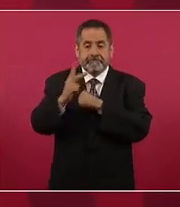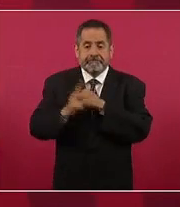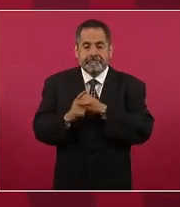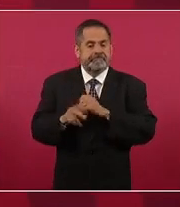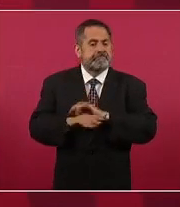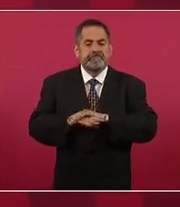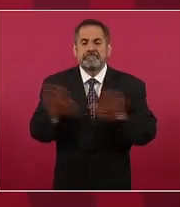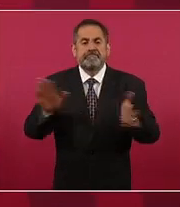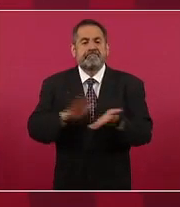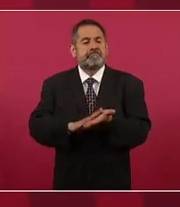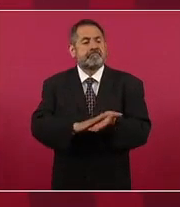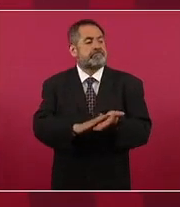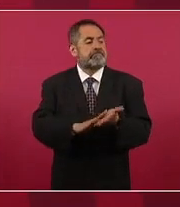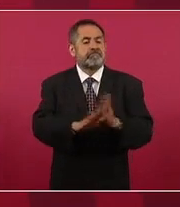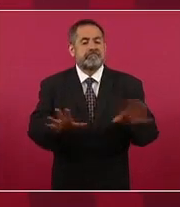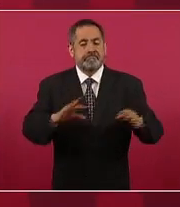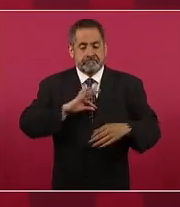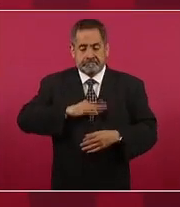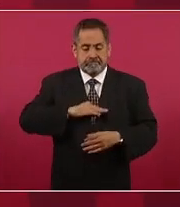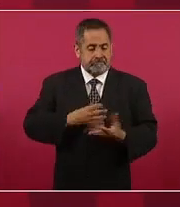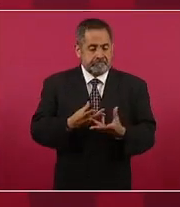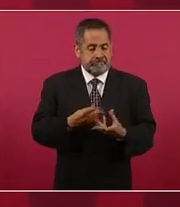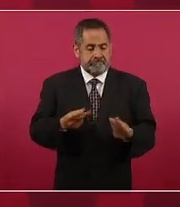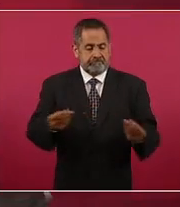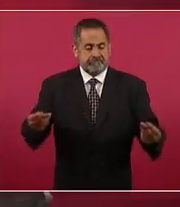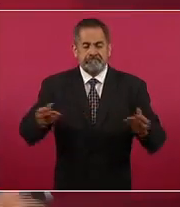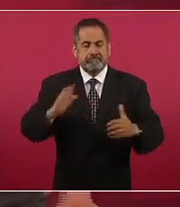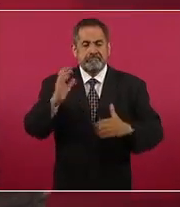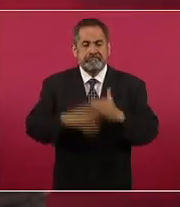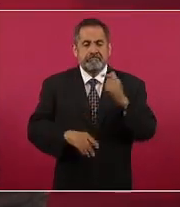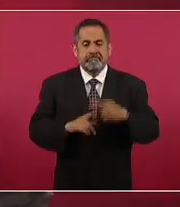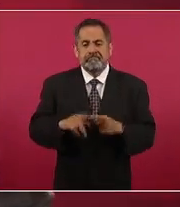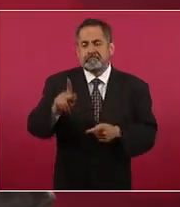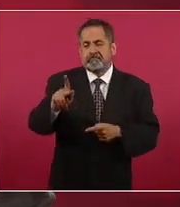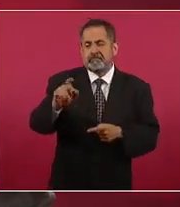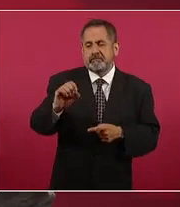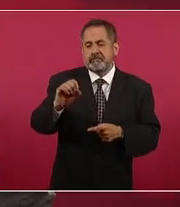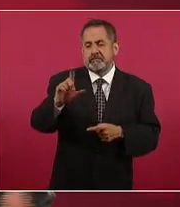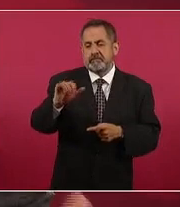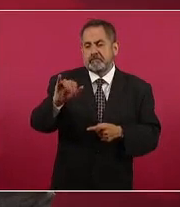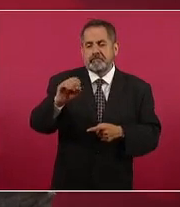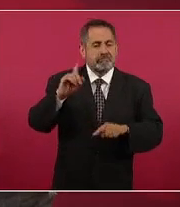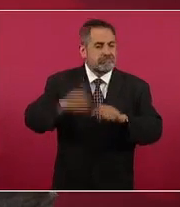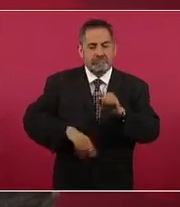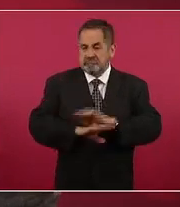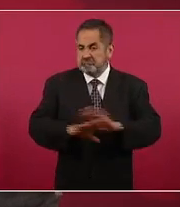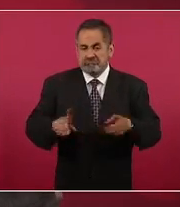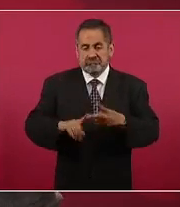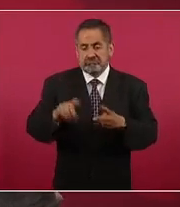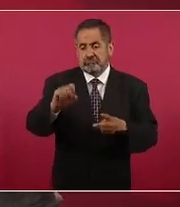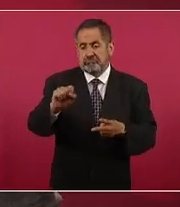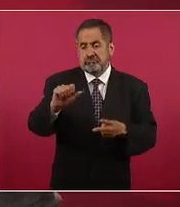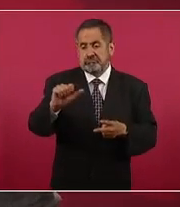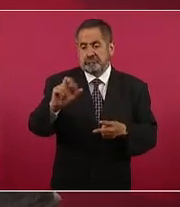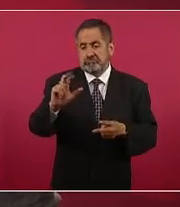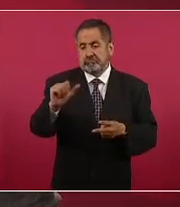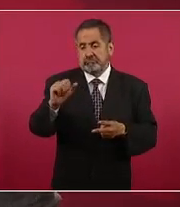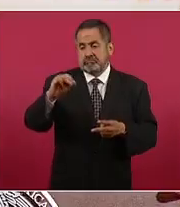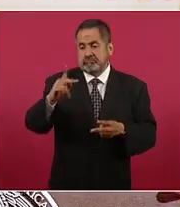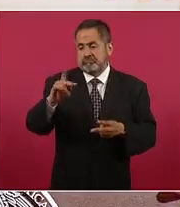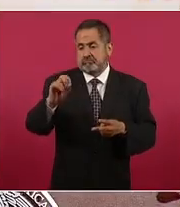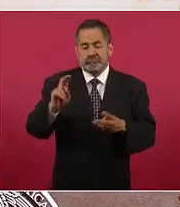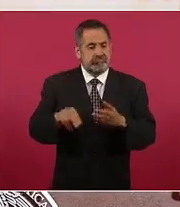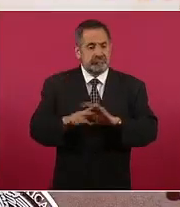eliminó las enfermedades infecciosas eliminables la poliomielitis por ejemplo o el sarampión es el primer país